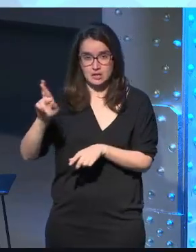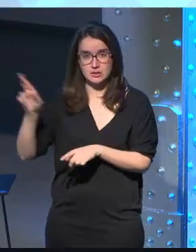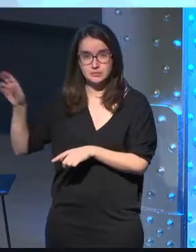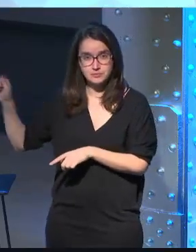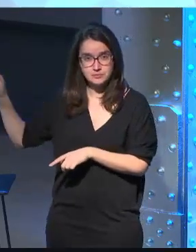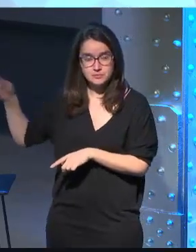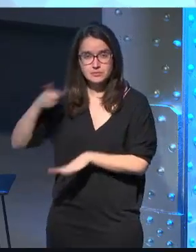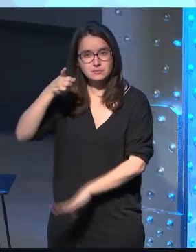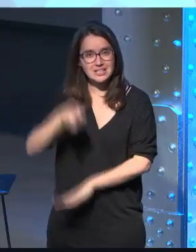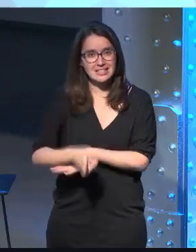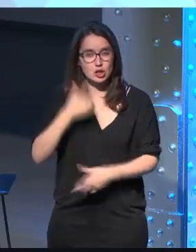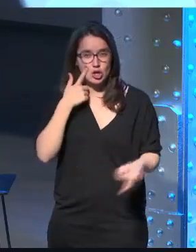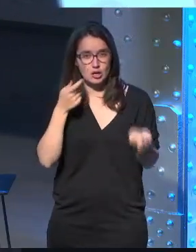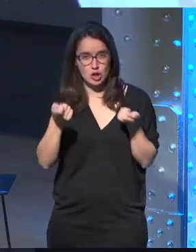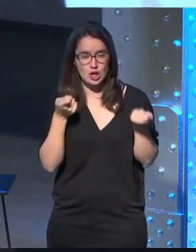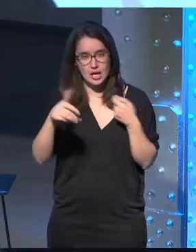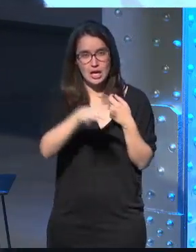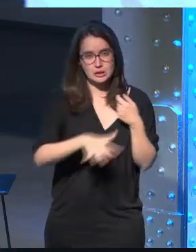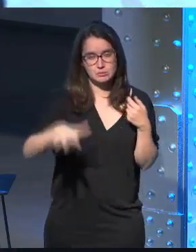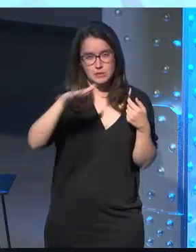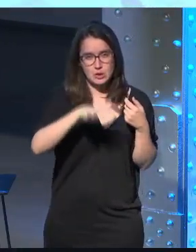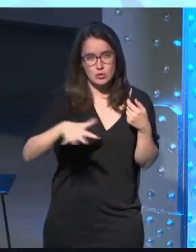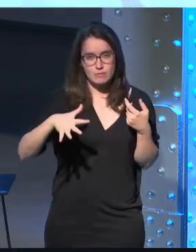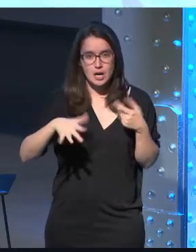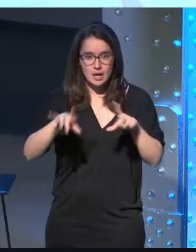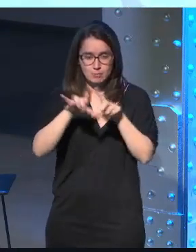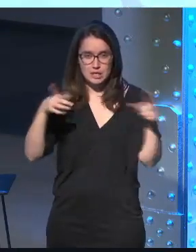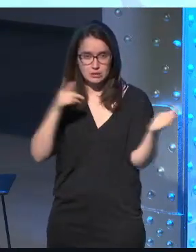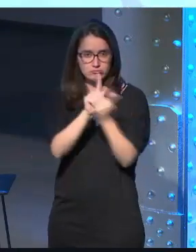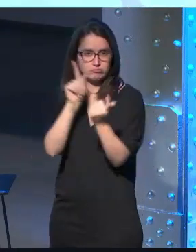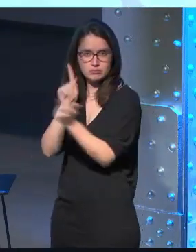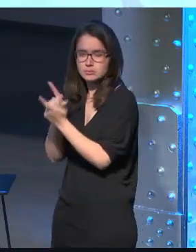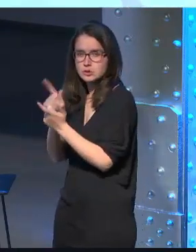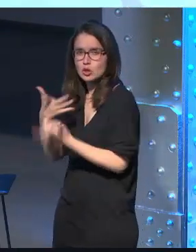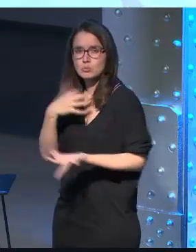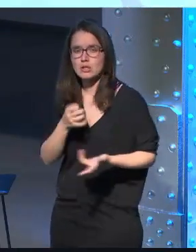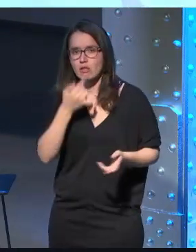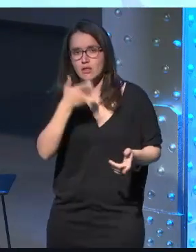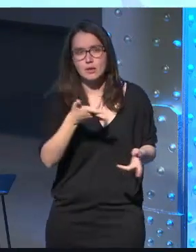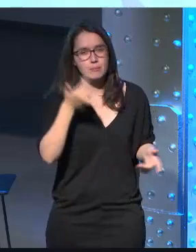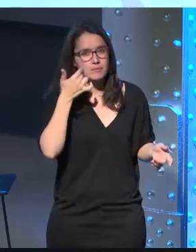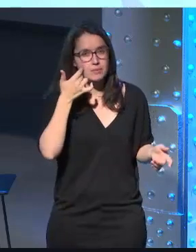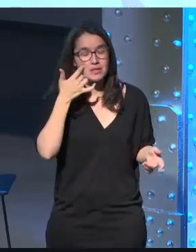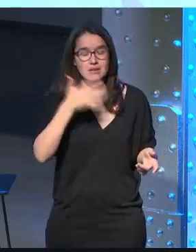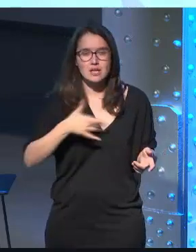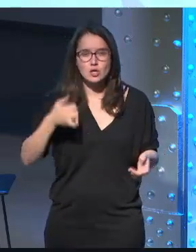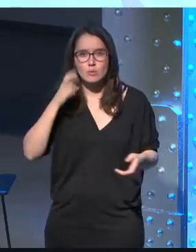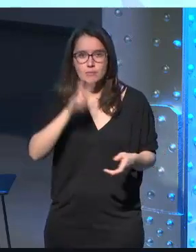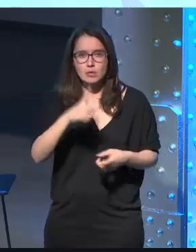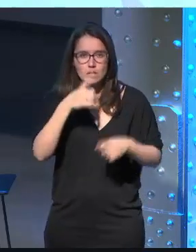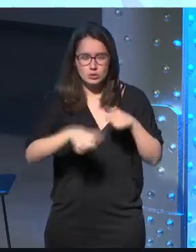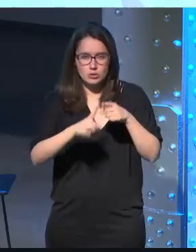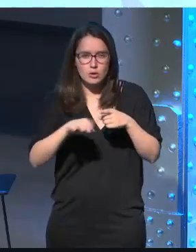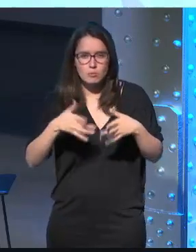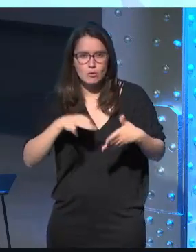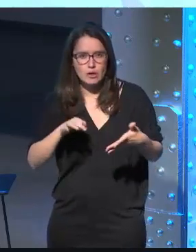directora que coordina el espacio para atender a la gente os puede decir oye es que quiero ver las cosas de Future Lejado